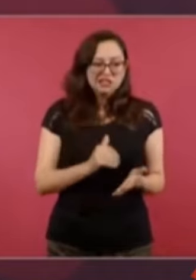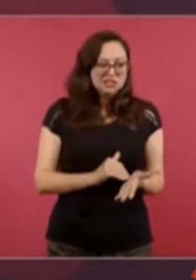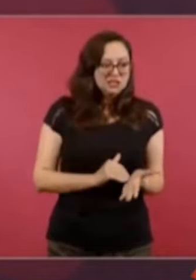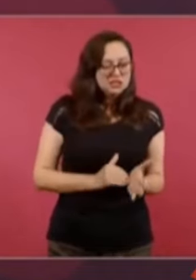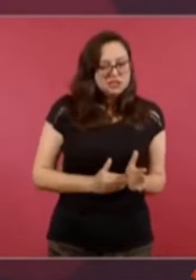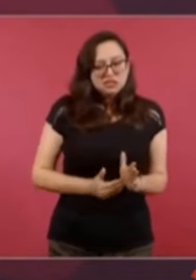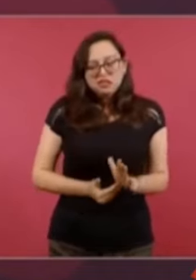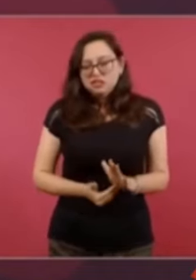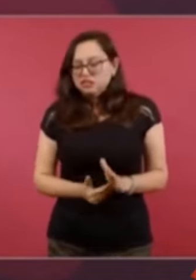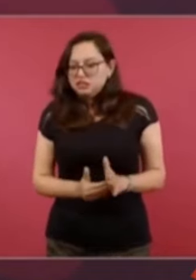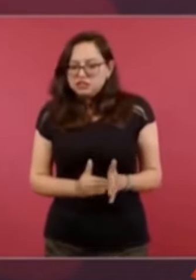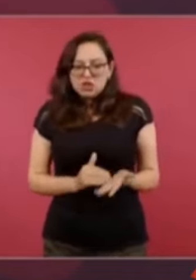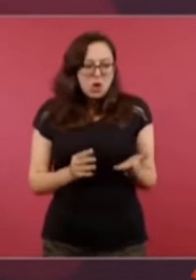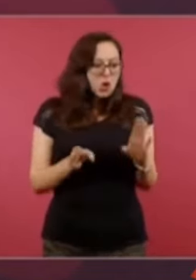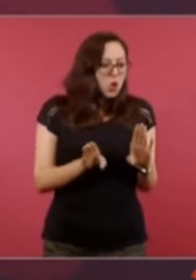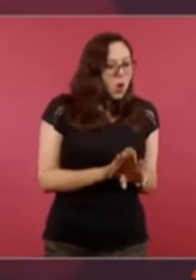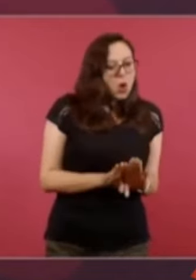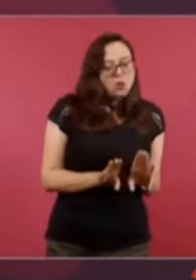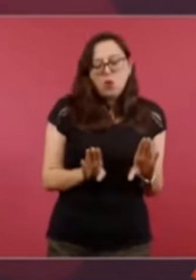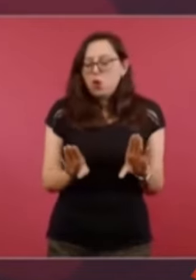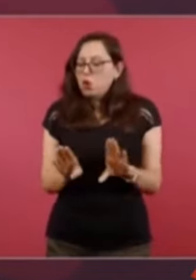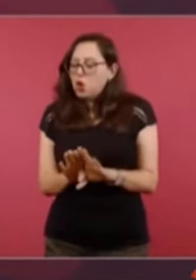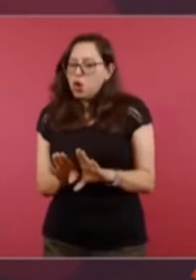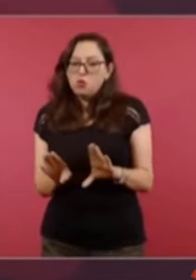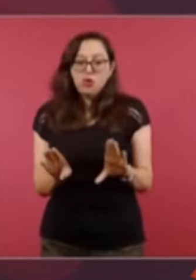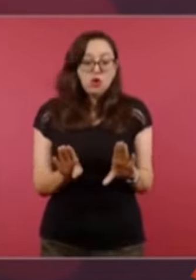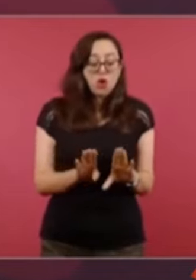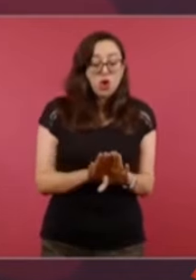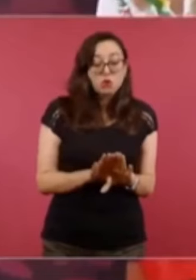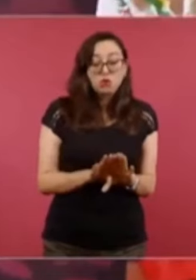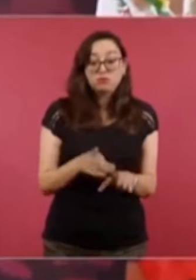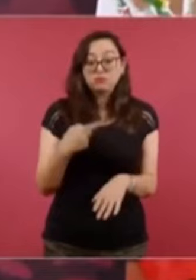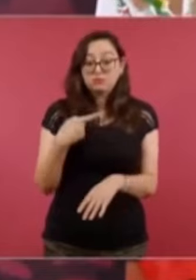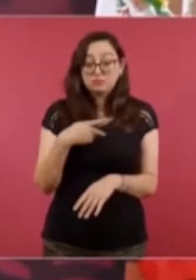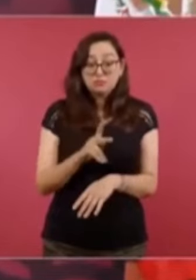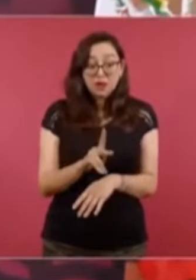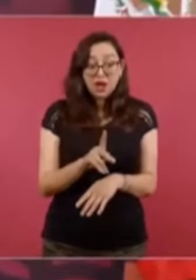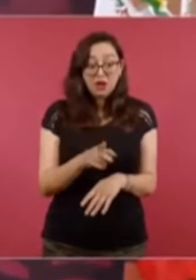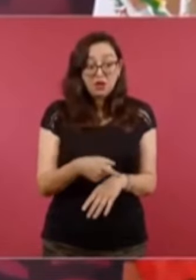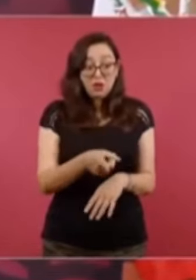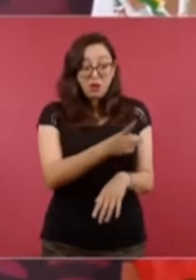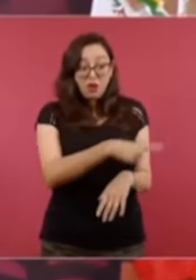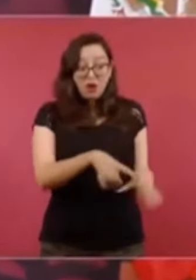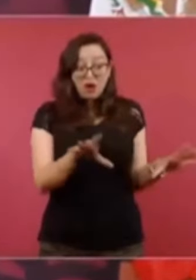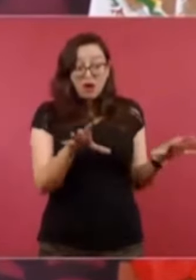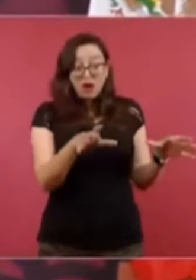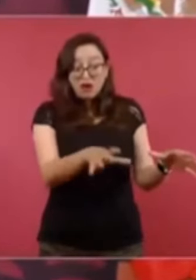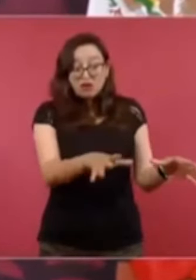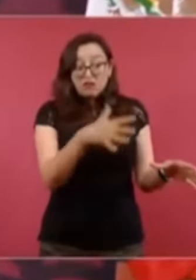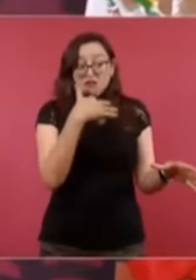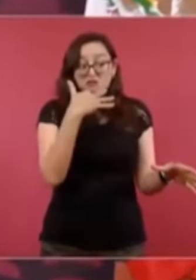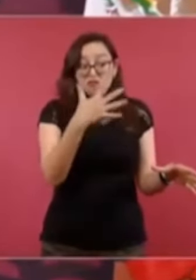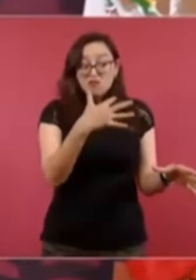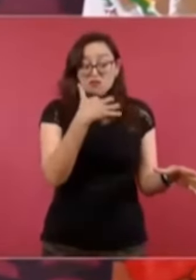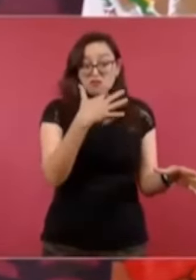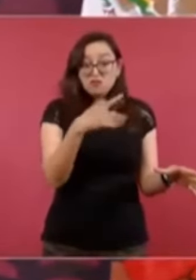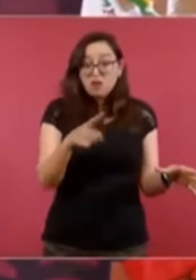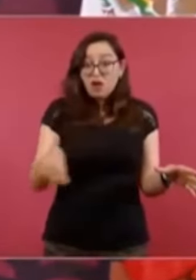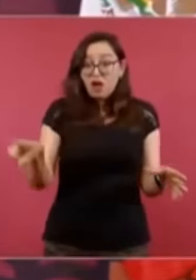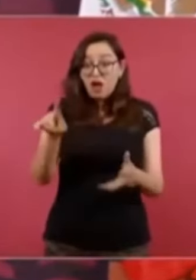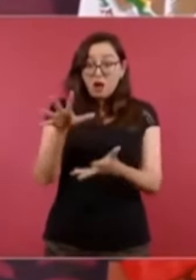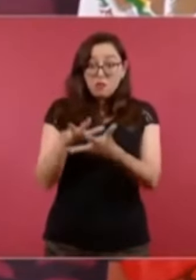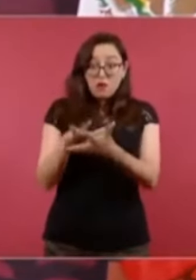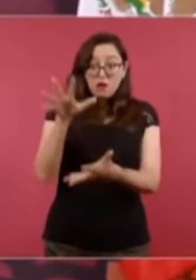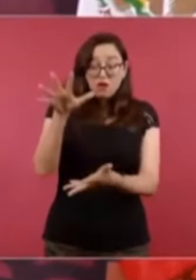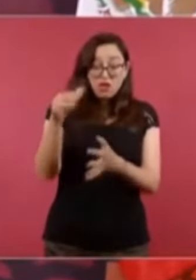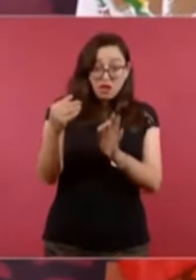Sin embargo, nuestro pueblo está